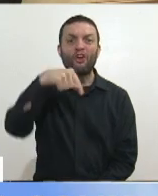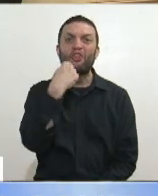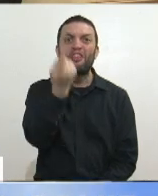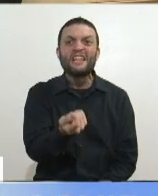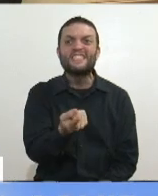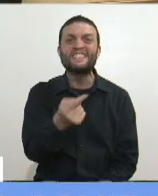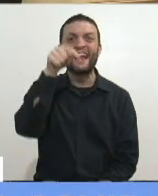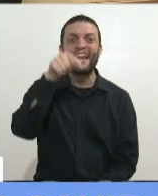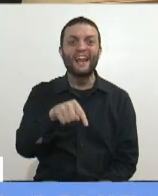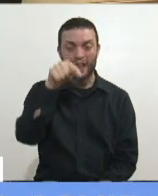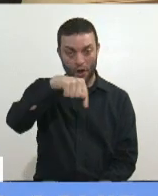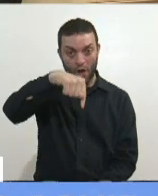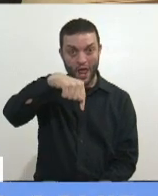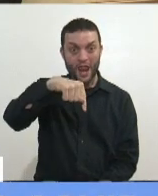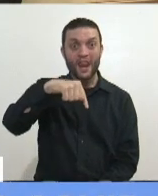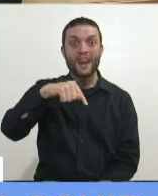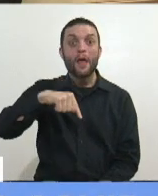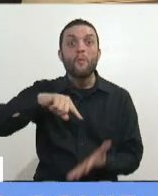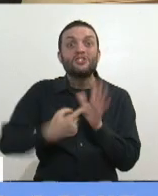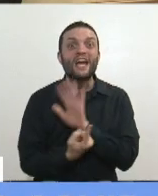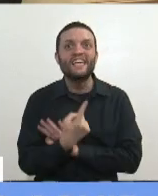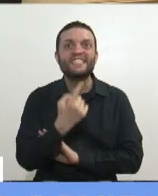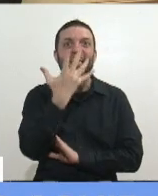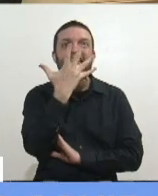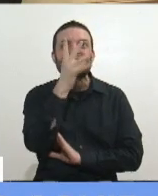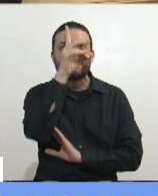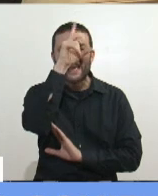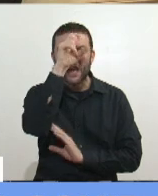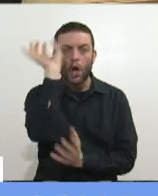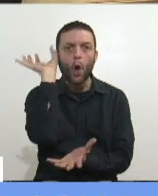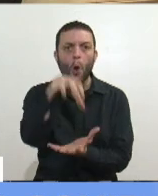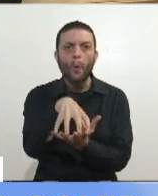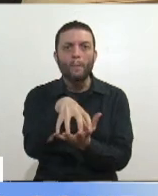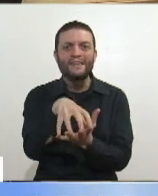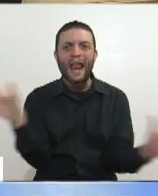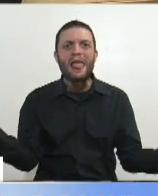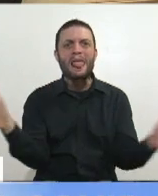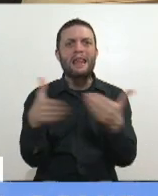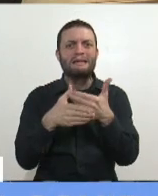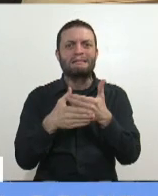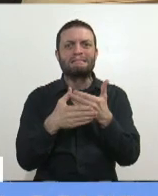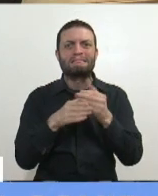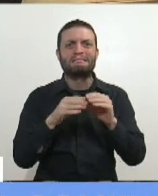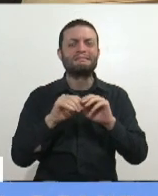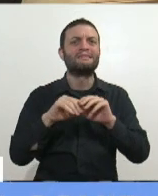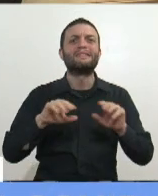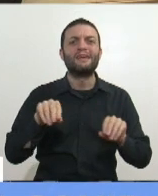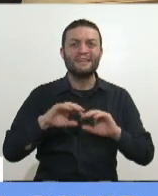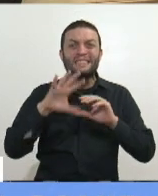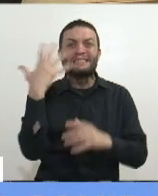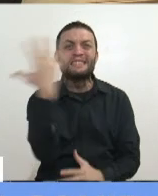provincia de Buenos Aires. ¿Cinco? No eran cinco. No Eran dos. Y no eran hospitales.